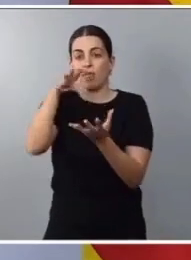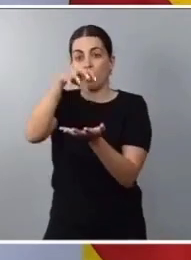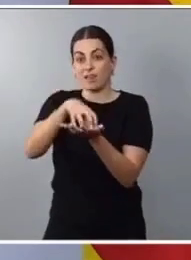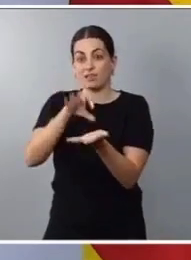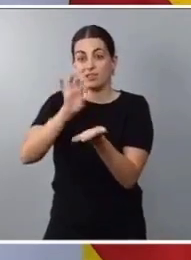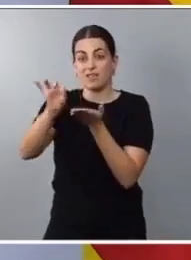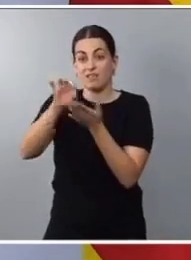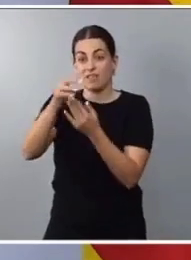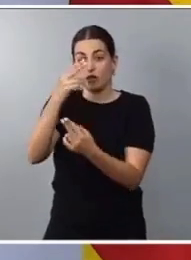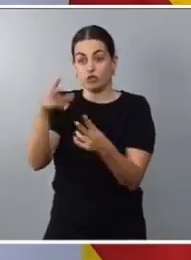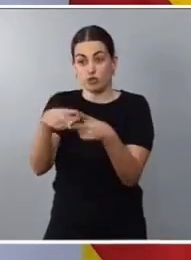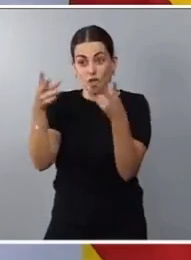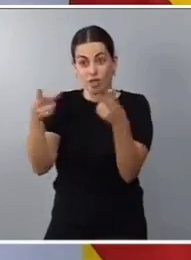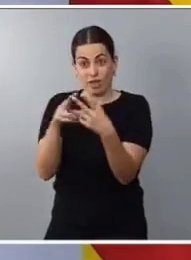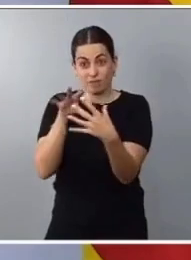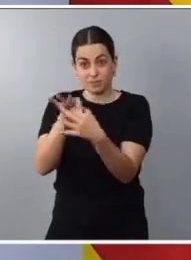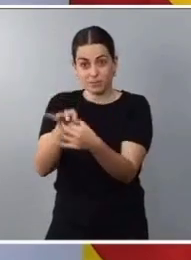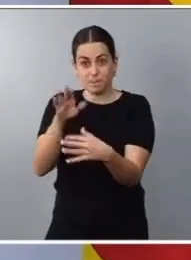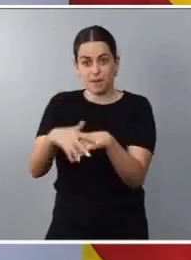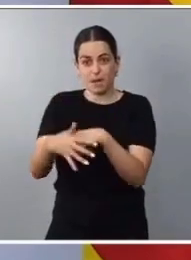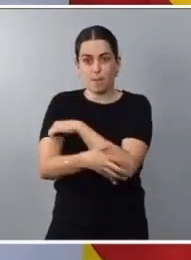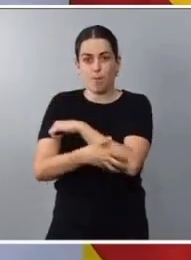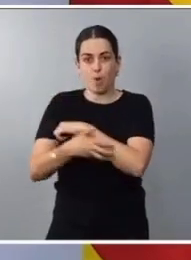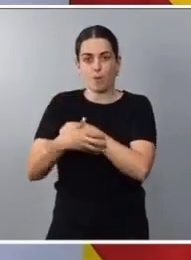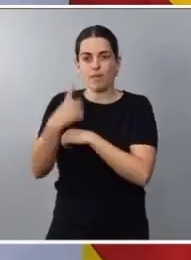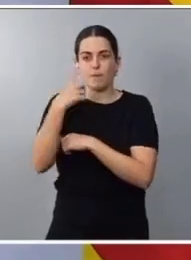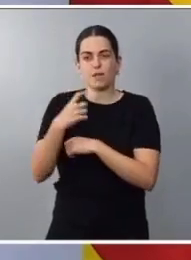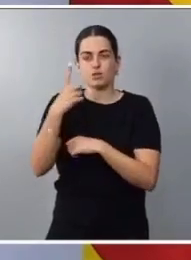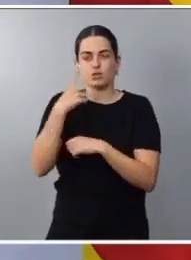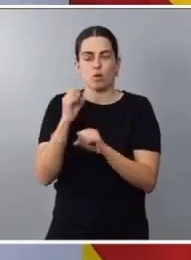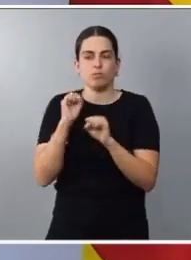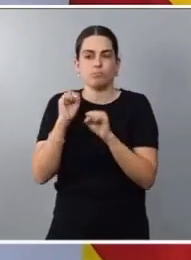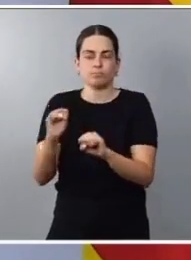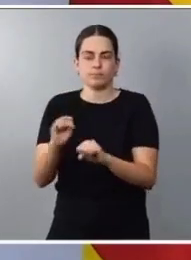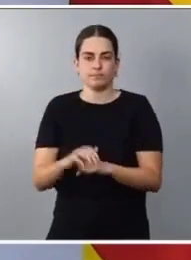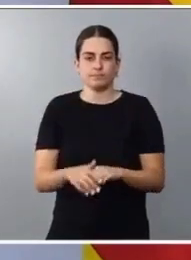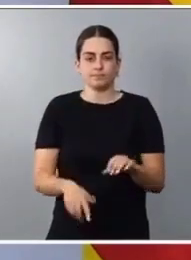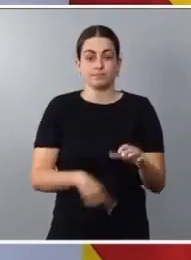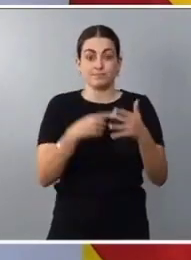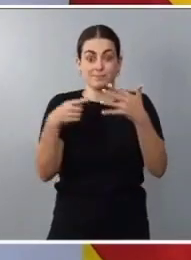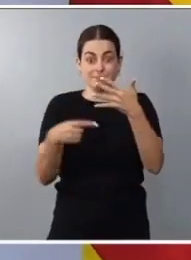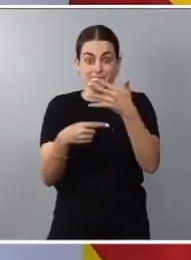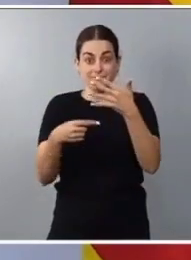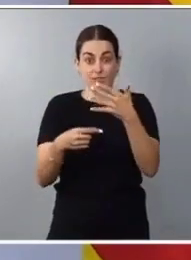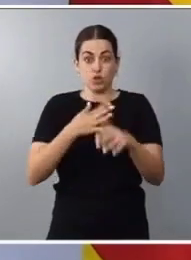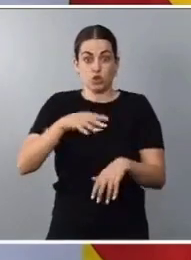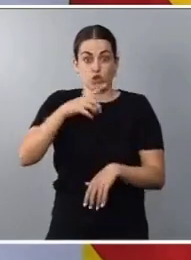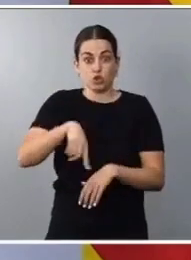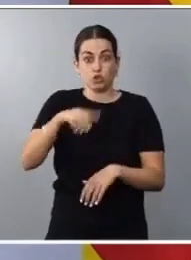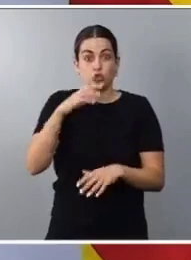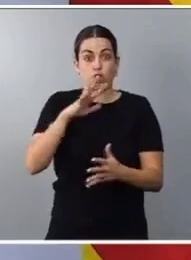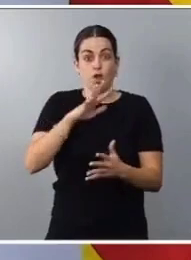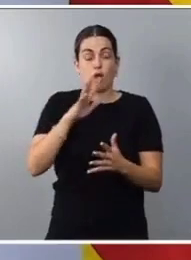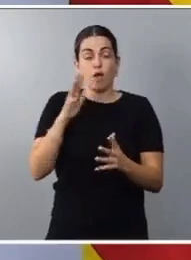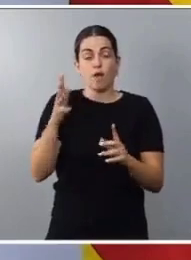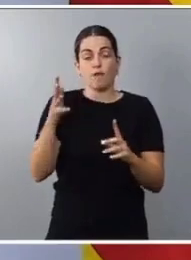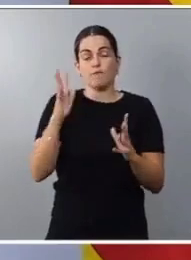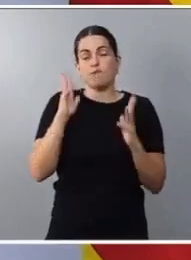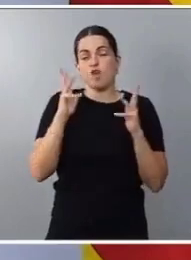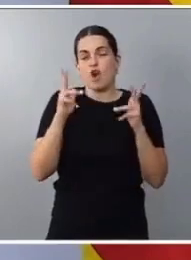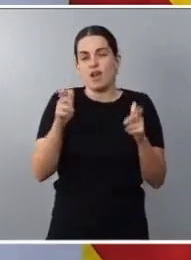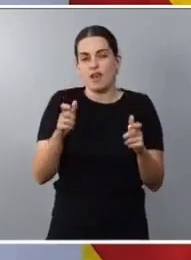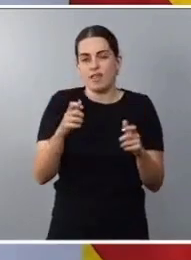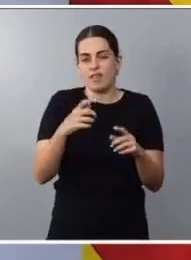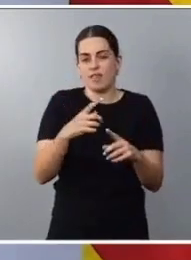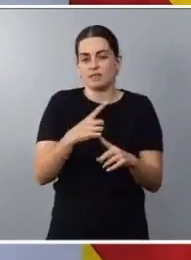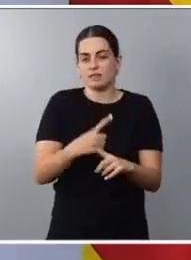para combatir la pobreza menstrual. En sexto lugar, reconocemos violencias específicamente reproductivas. En primer